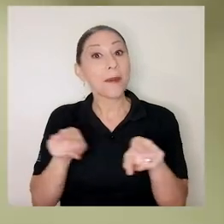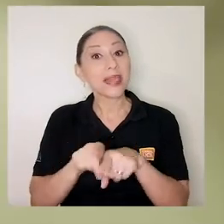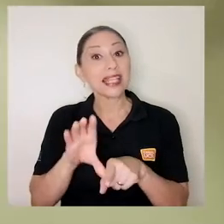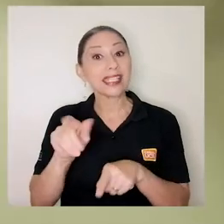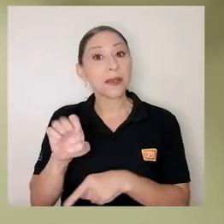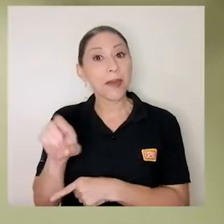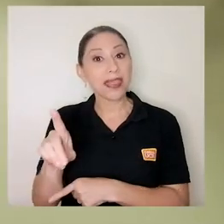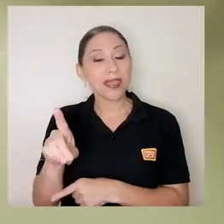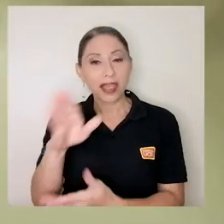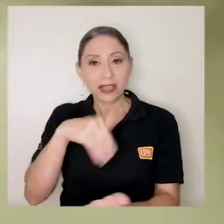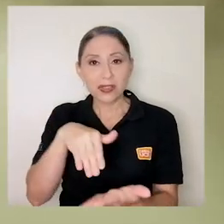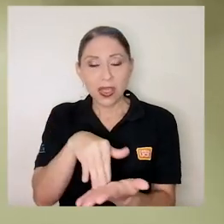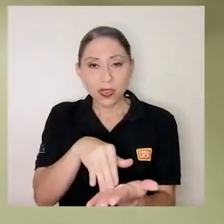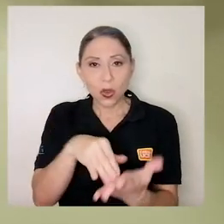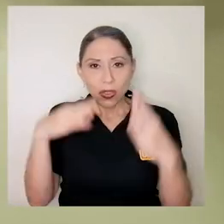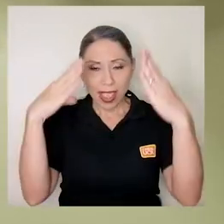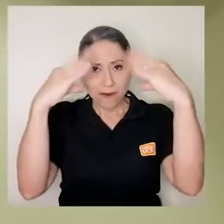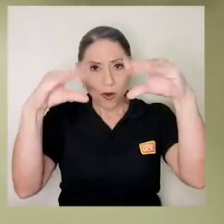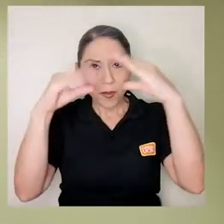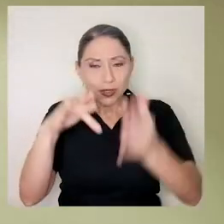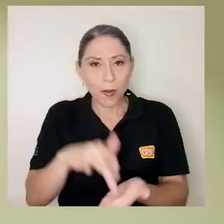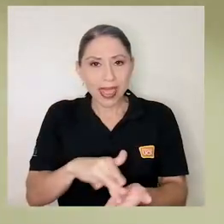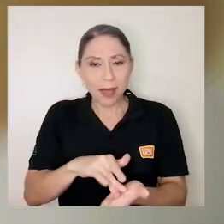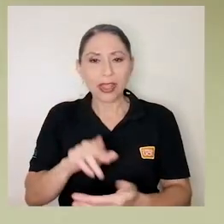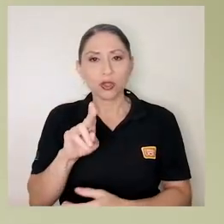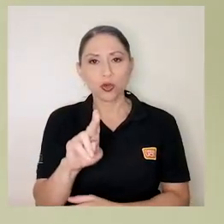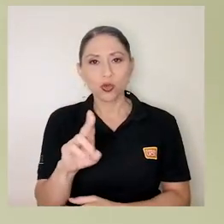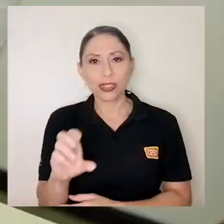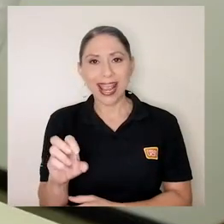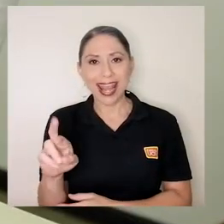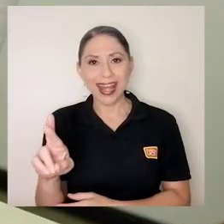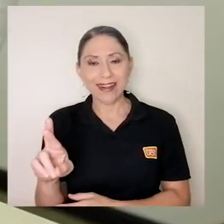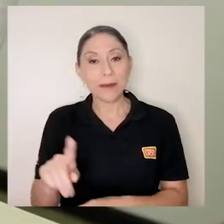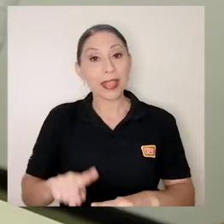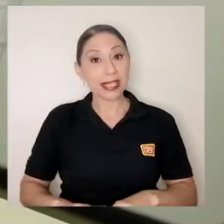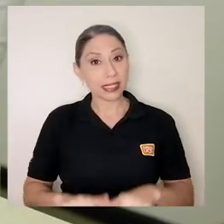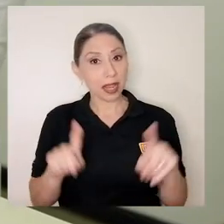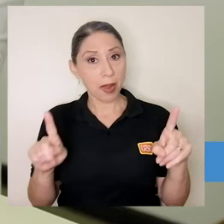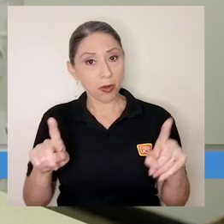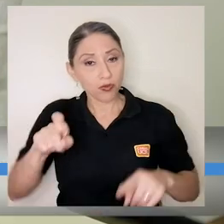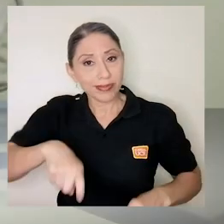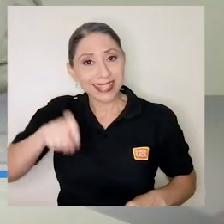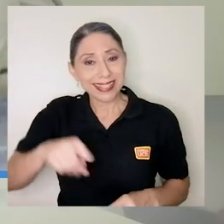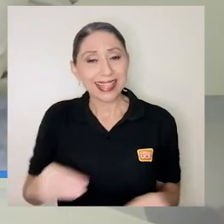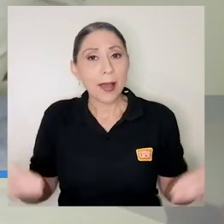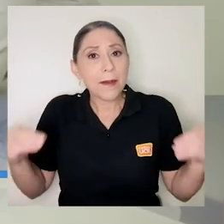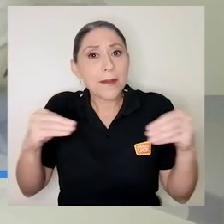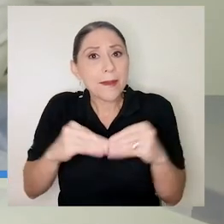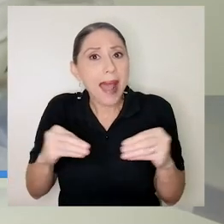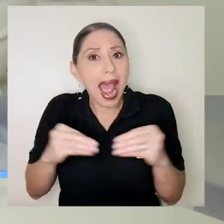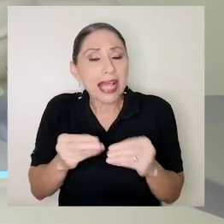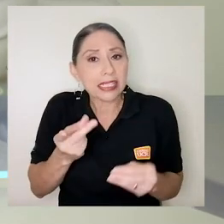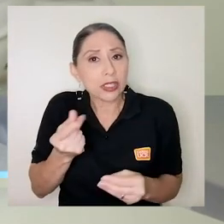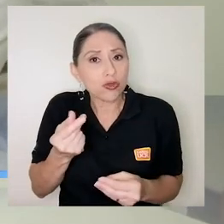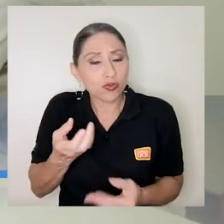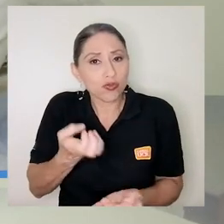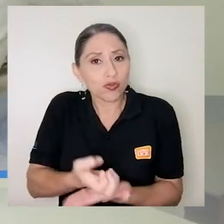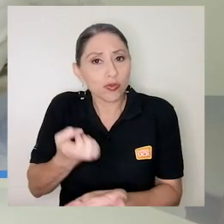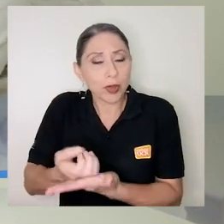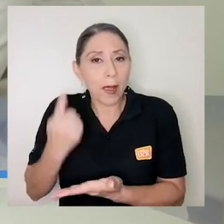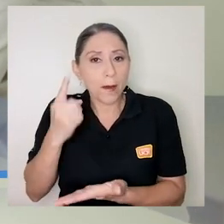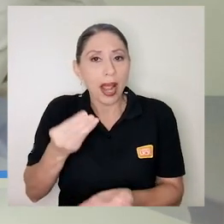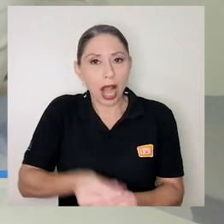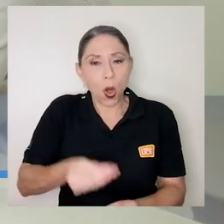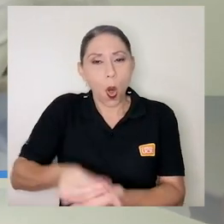CIMED, el Centro de Información de Medicamentos de la UCR. Sin embargo, necesita de más recursos económicos para